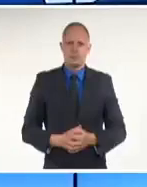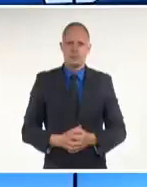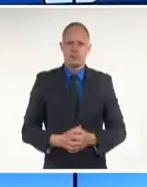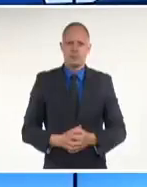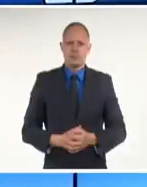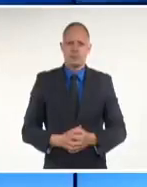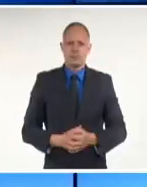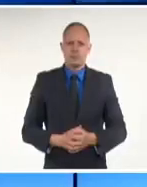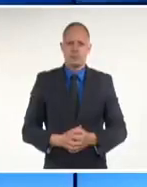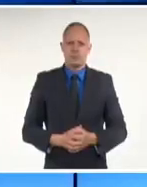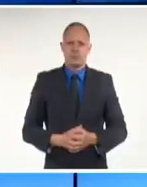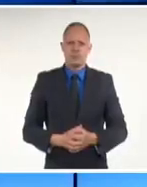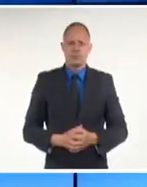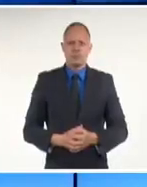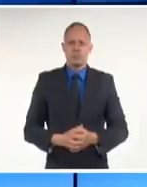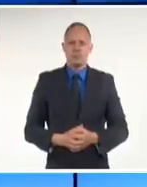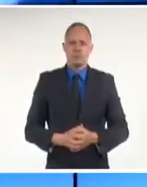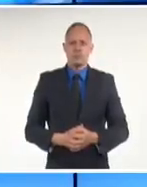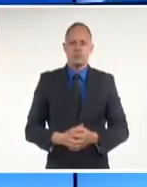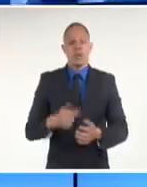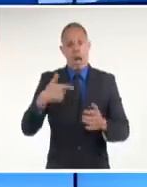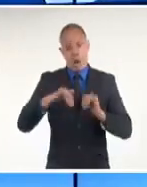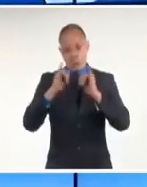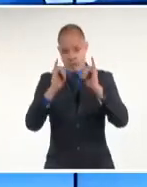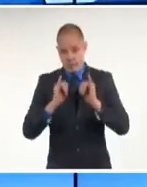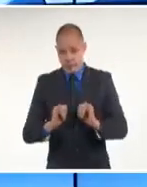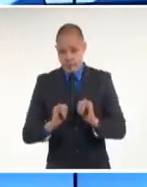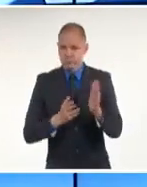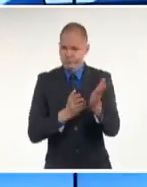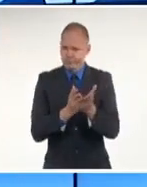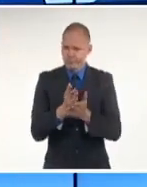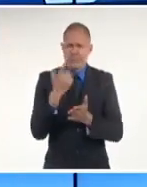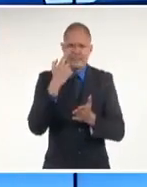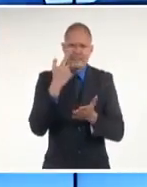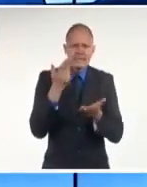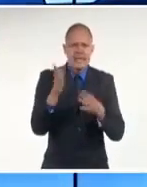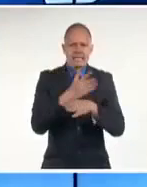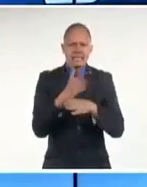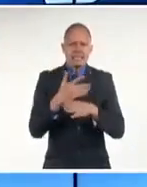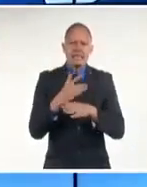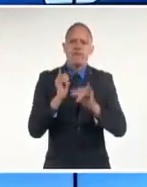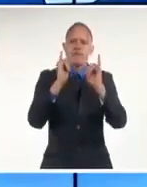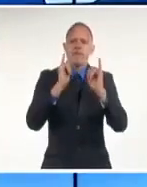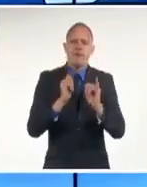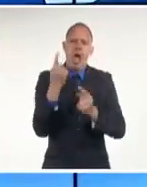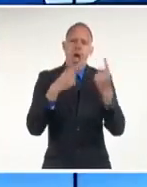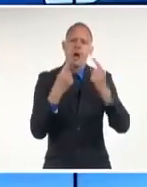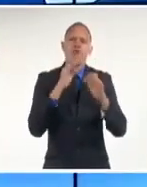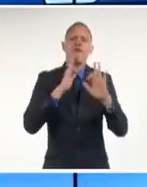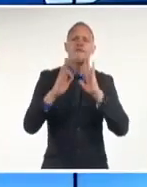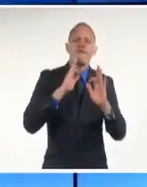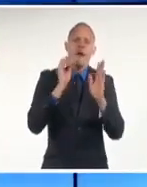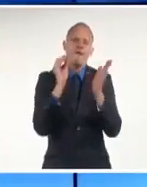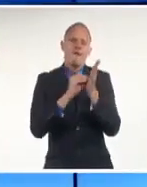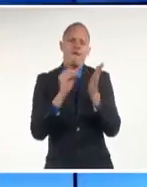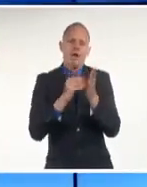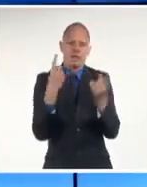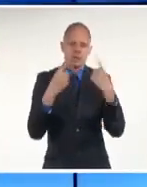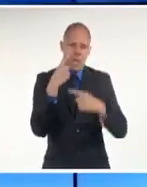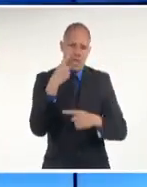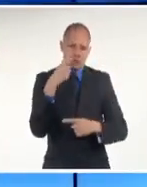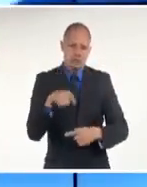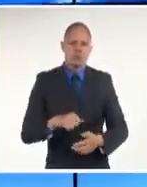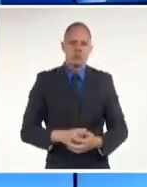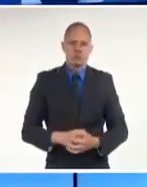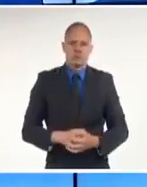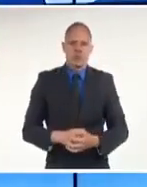Nuestro noticiero continúa la búsqueda de noticias falsas, imágenes y datos manipulados, porque siguen apareciendo. Hay